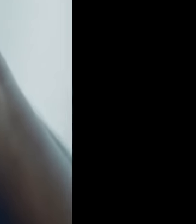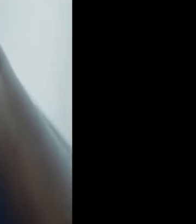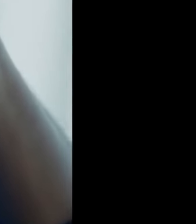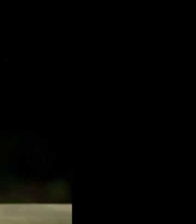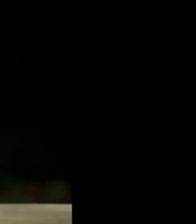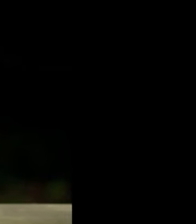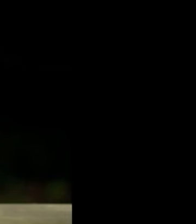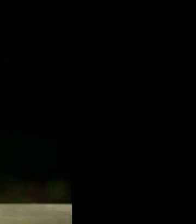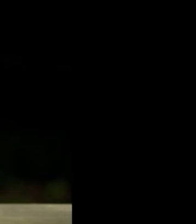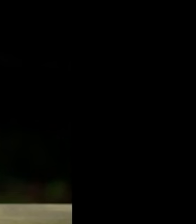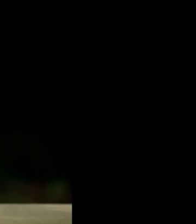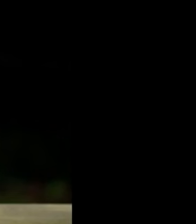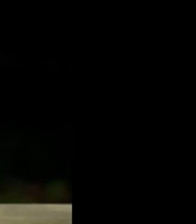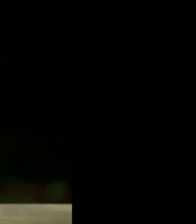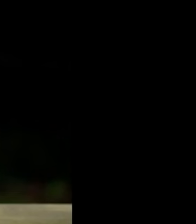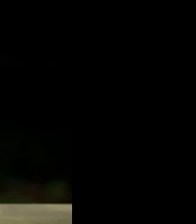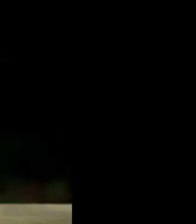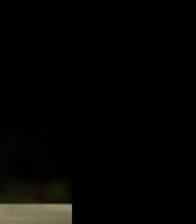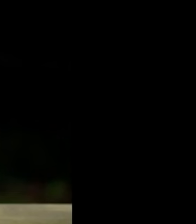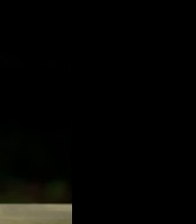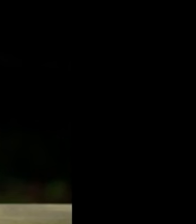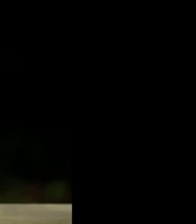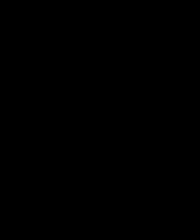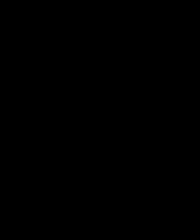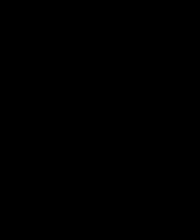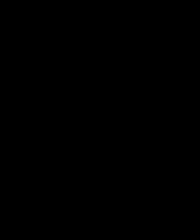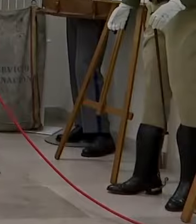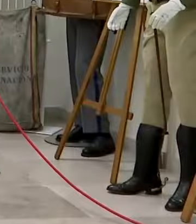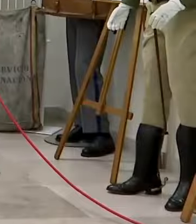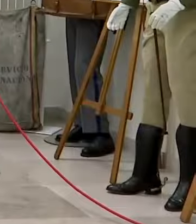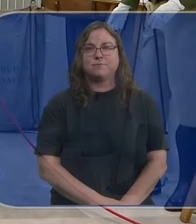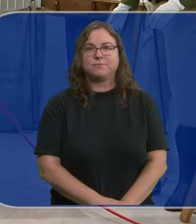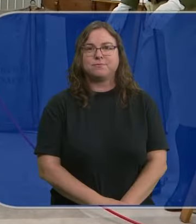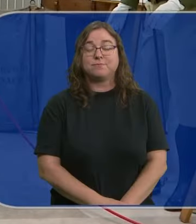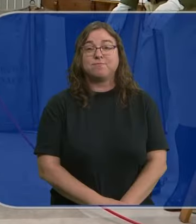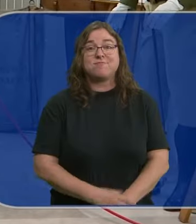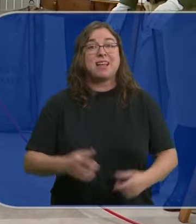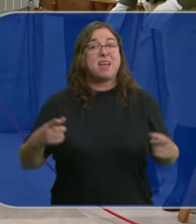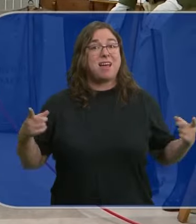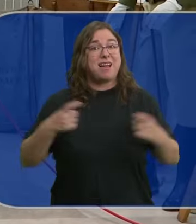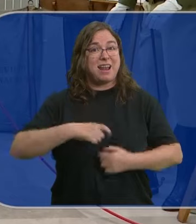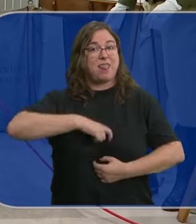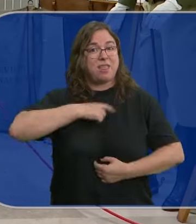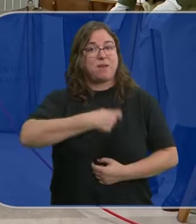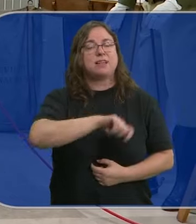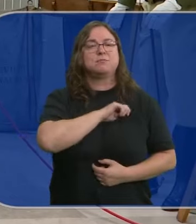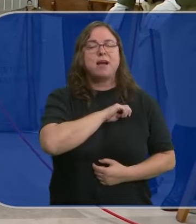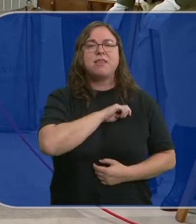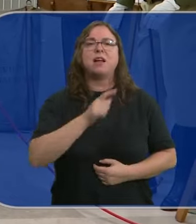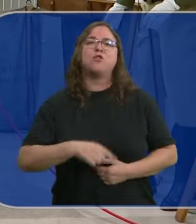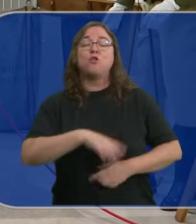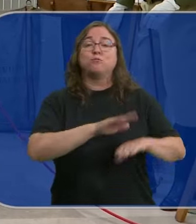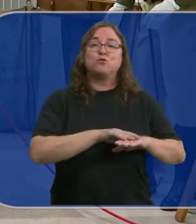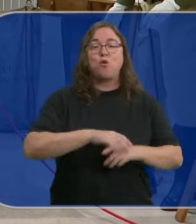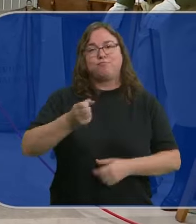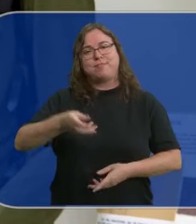proteína para ayudar a tus músculos. Vivir un deporte maravilloso. Durante la Guerra Civil Española, tanto el Bando Nacional